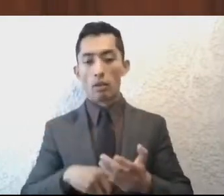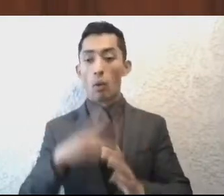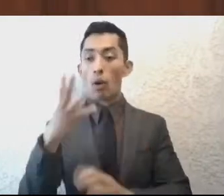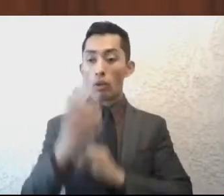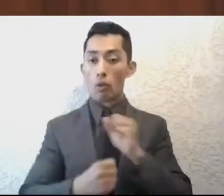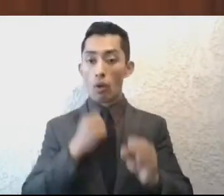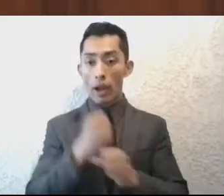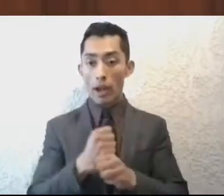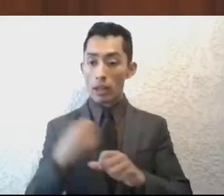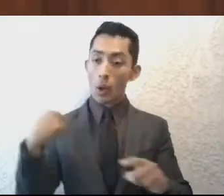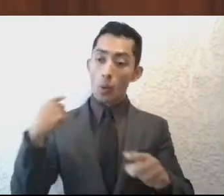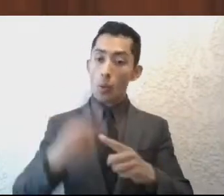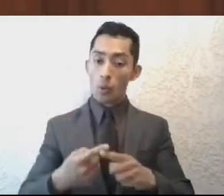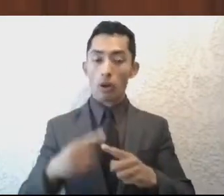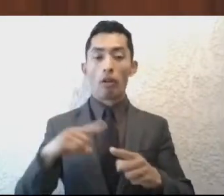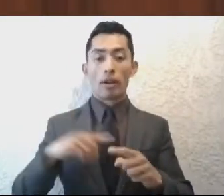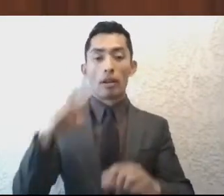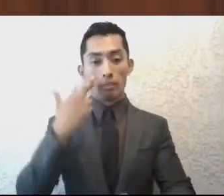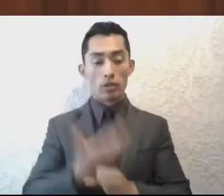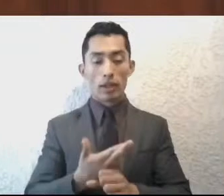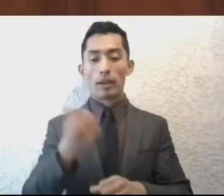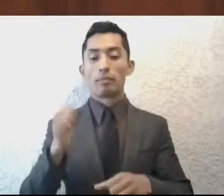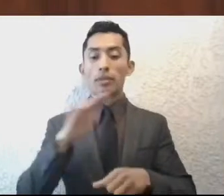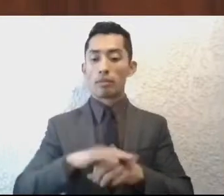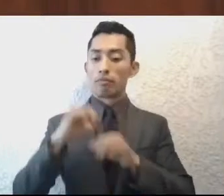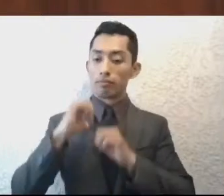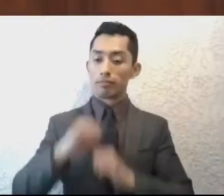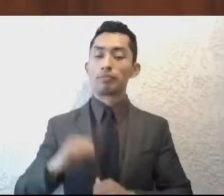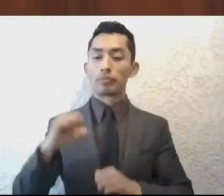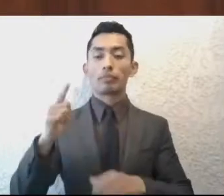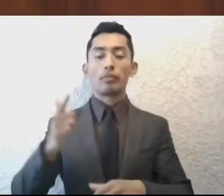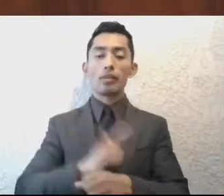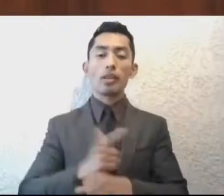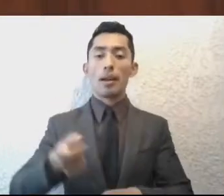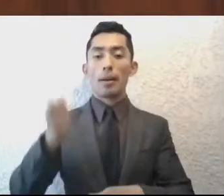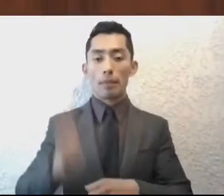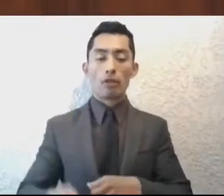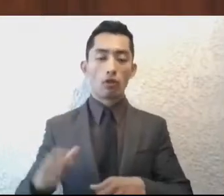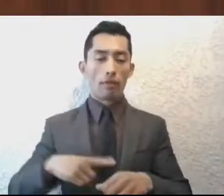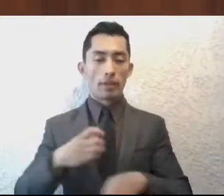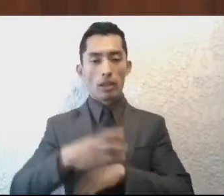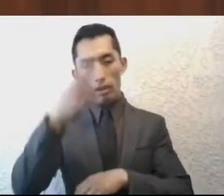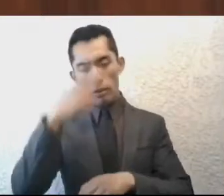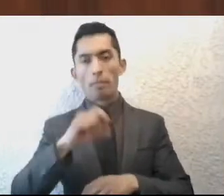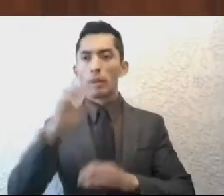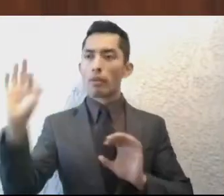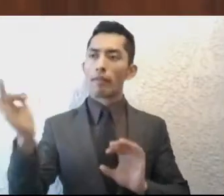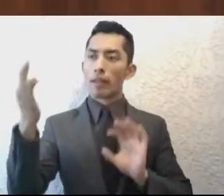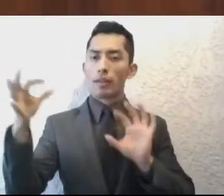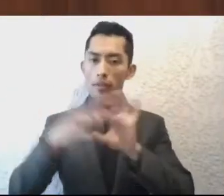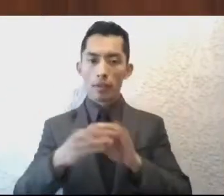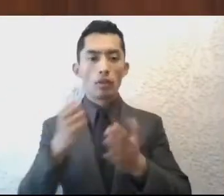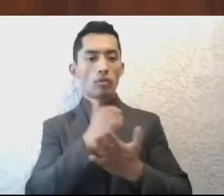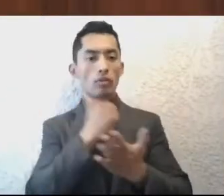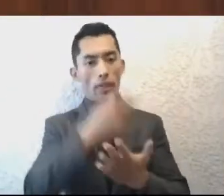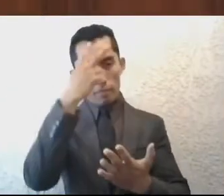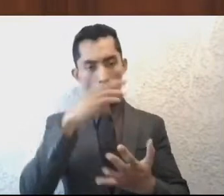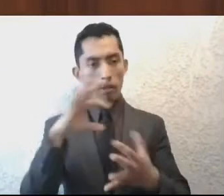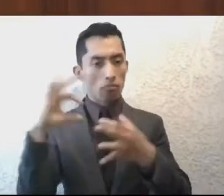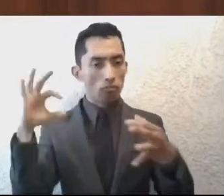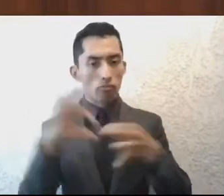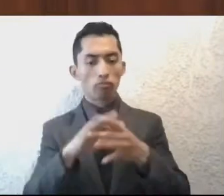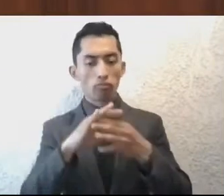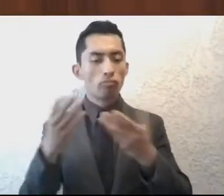de gobierno de la Administración del licenciado Alfredo del Mazo. De la mano de la Federación y de la Ciudad de México, hemos hecho